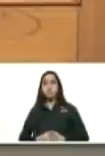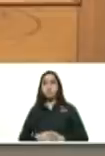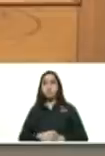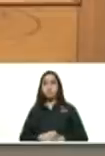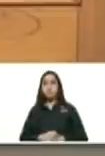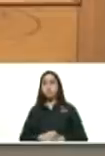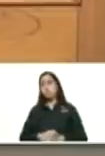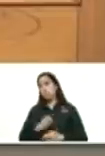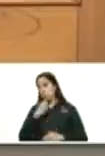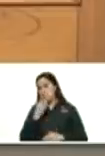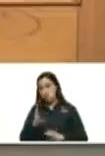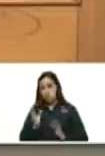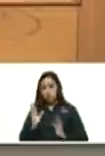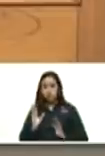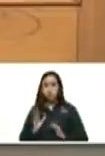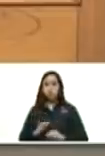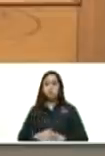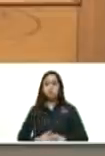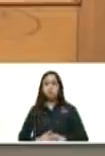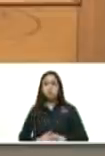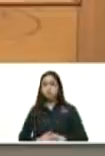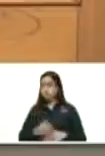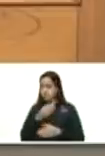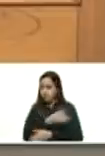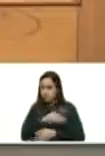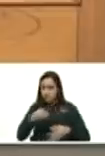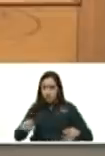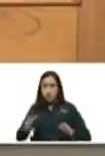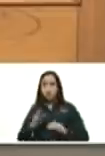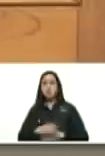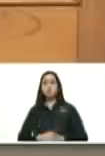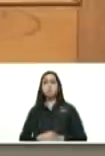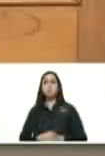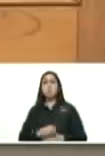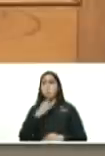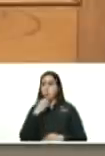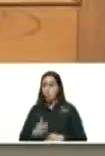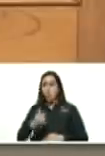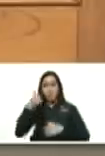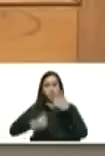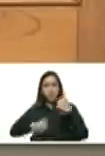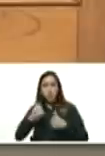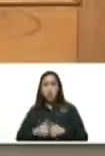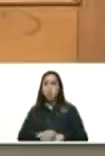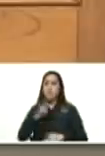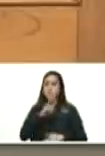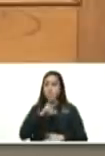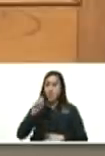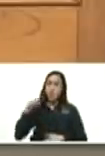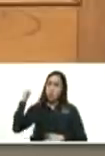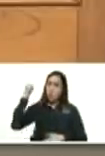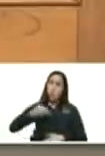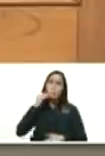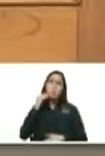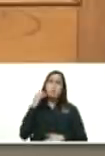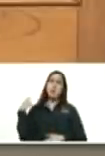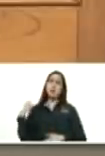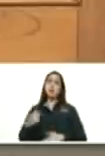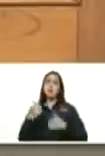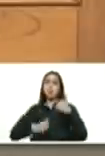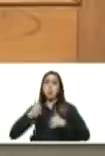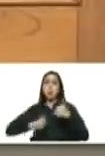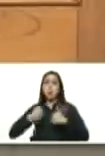está bien excelente buen candidato tienen ya 20 años de experiencia como candidato